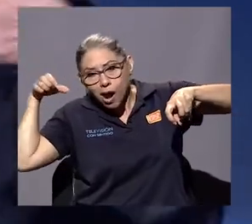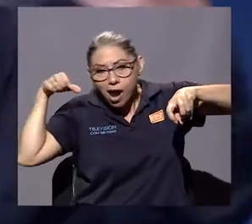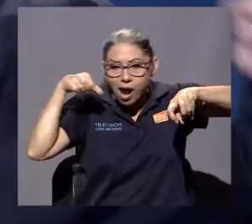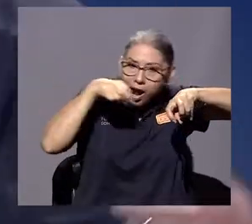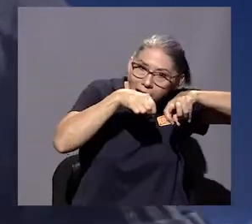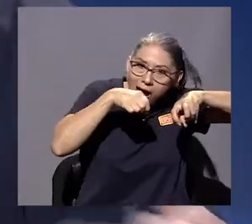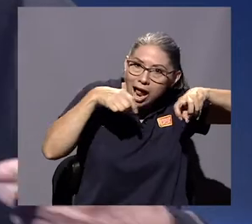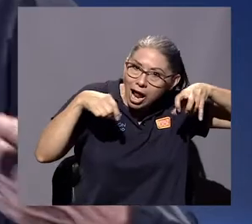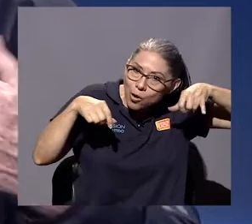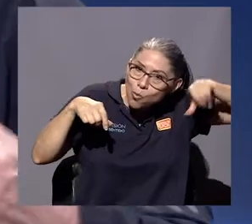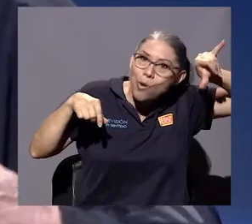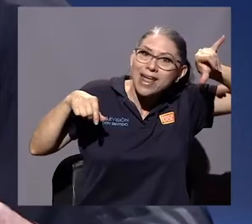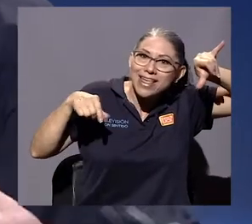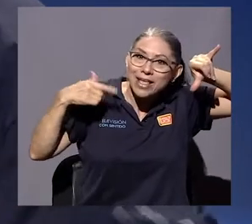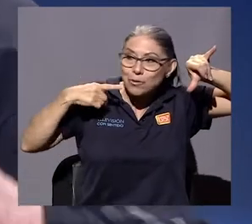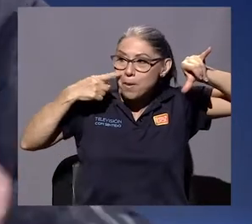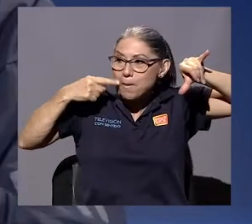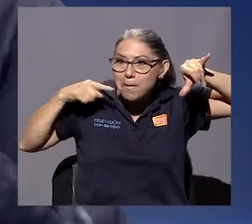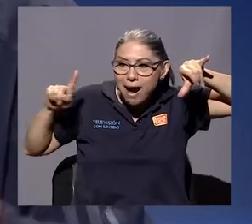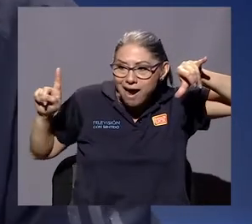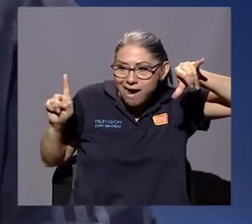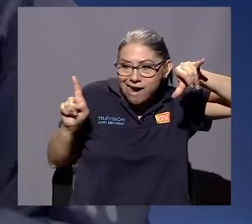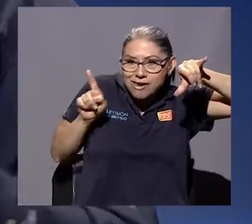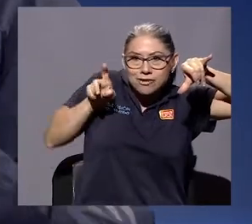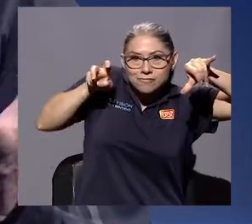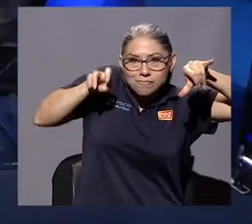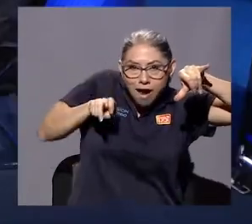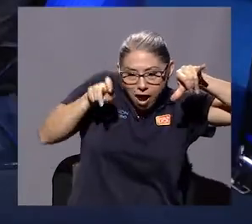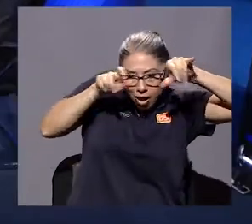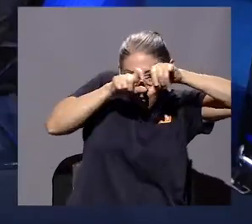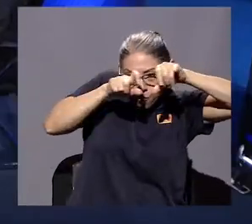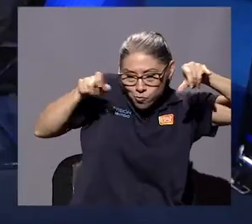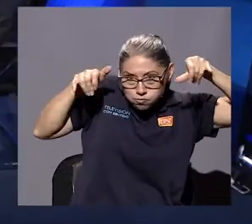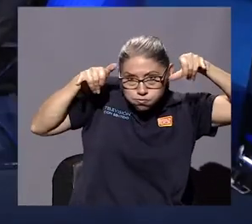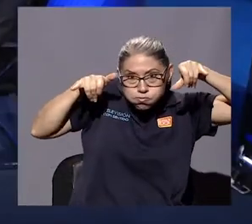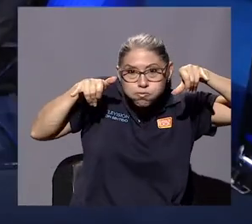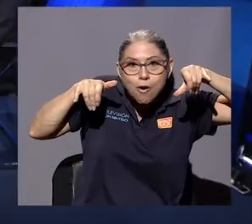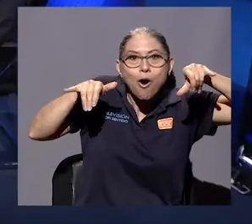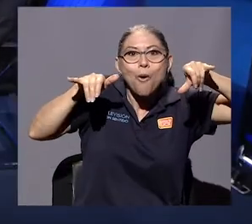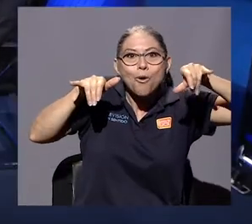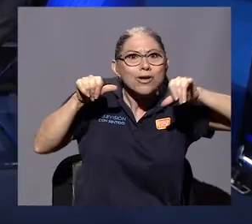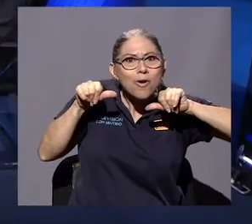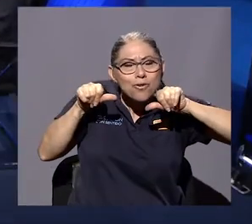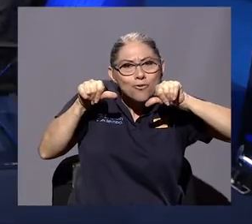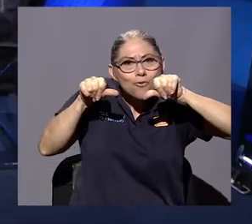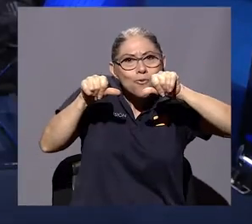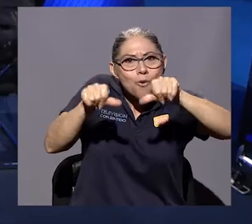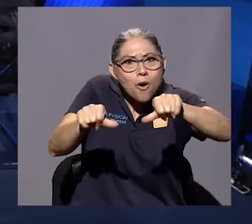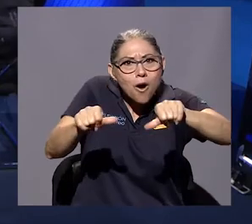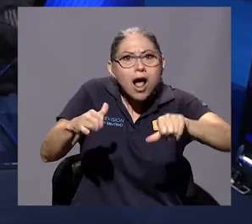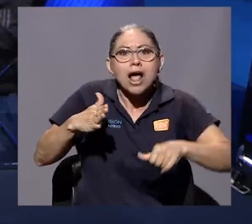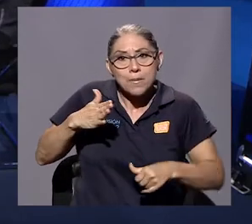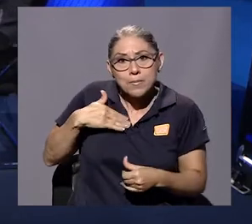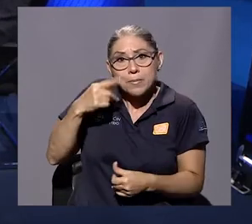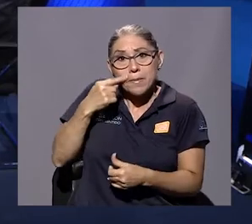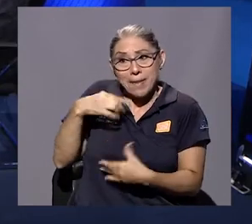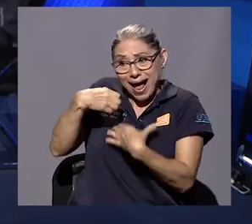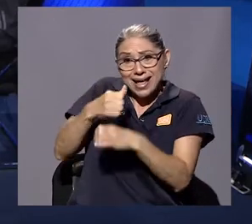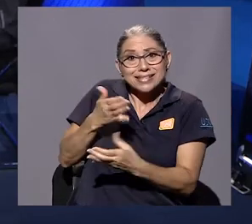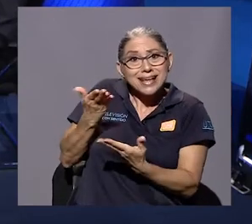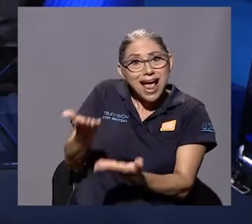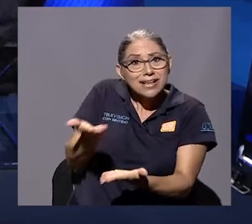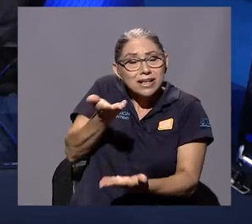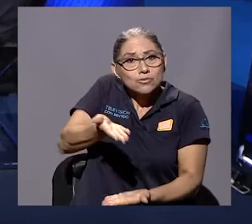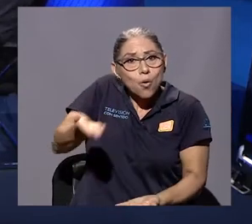entonces el buey que estaba bien, y él jalaron la carreta, ¿verdad? Él hacía esos desplantes, y le